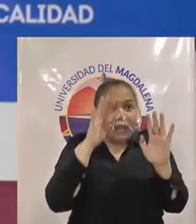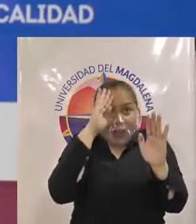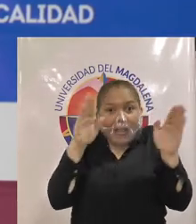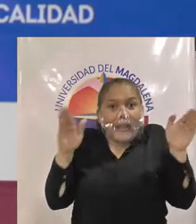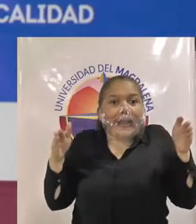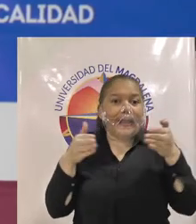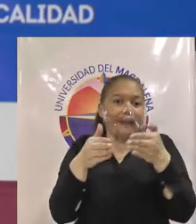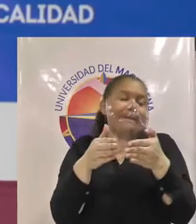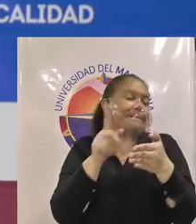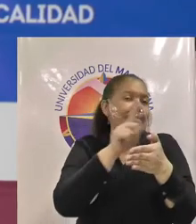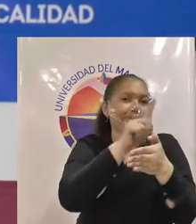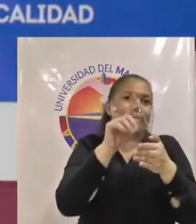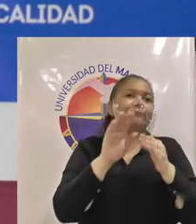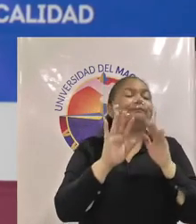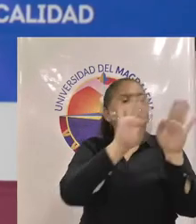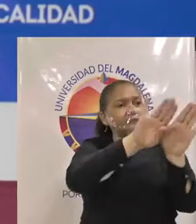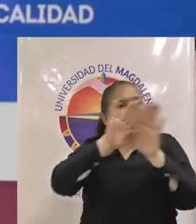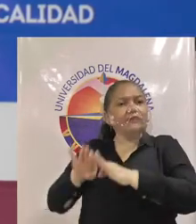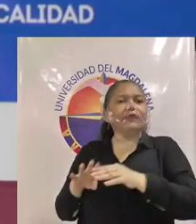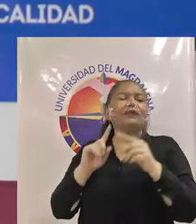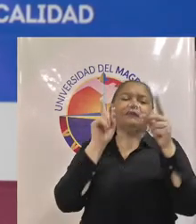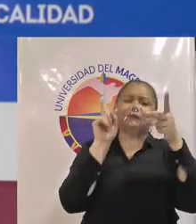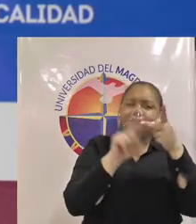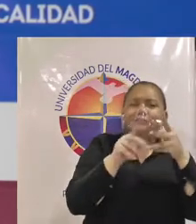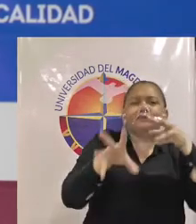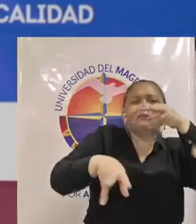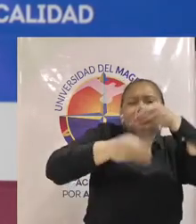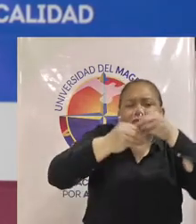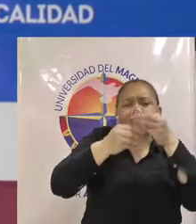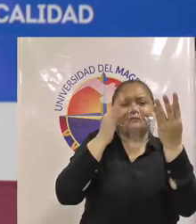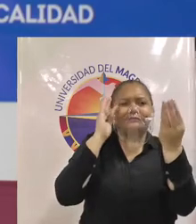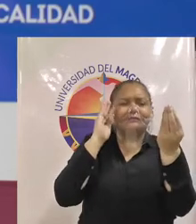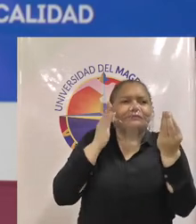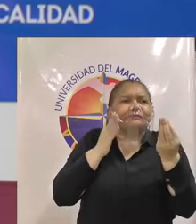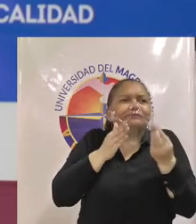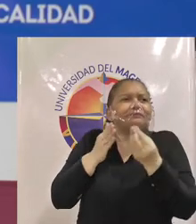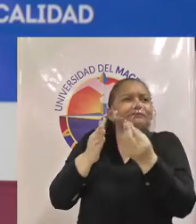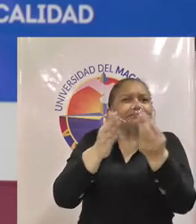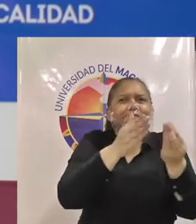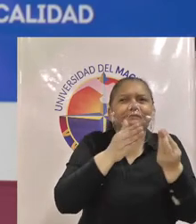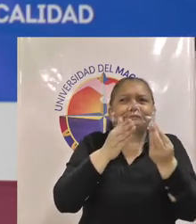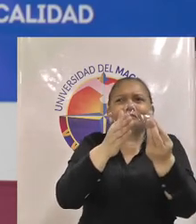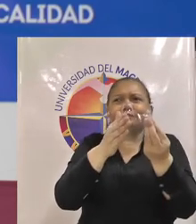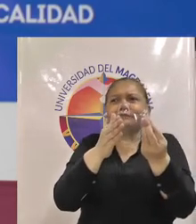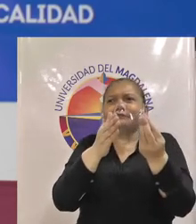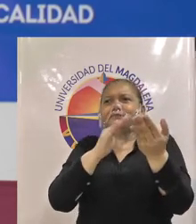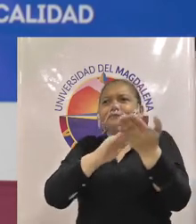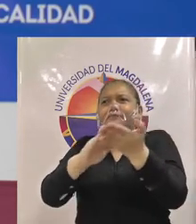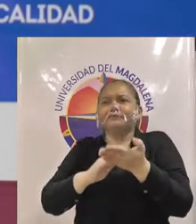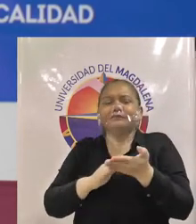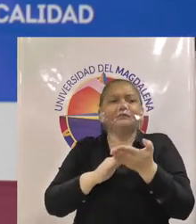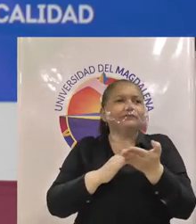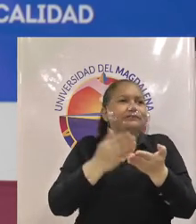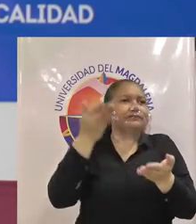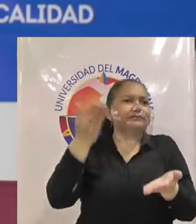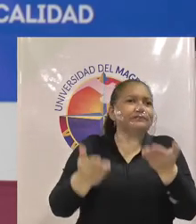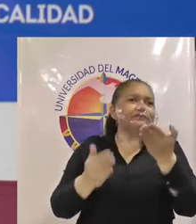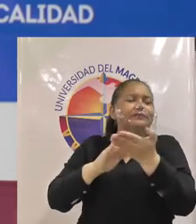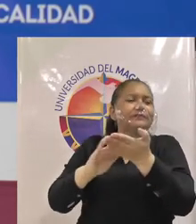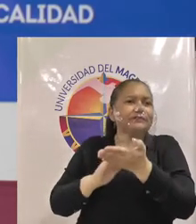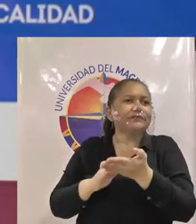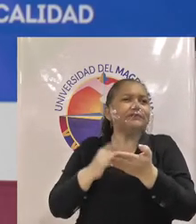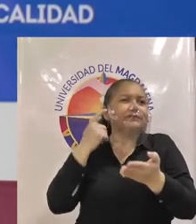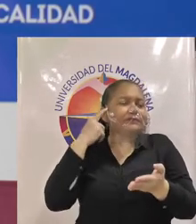además de los aspectos de bienestar de carga de reconocimiento fuerte de la autonomía de la